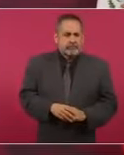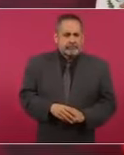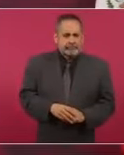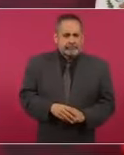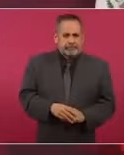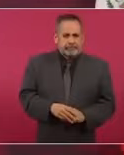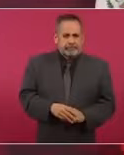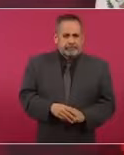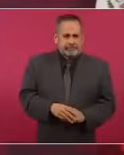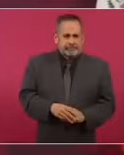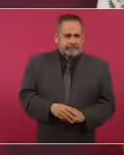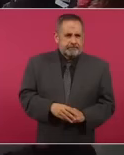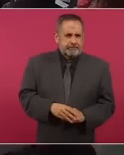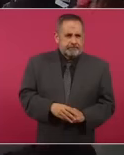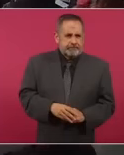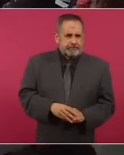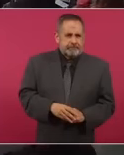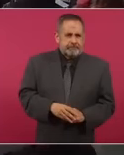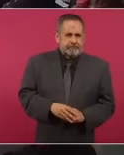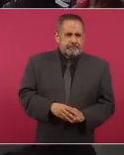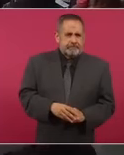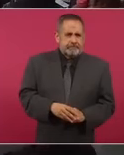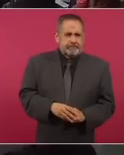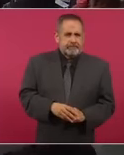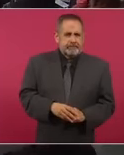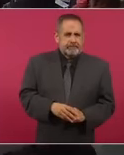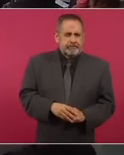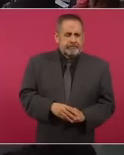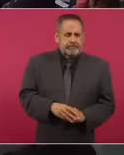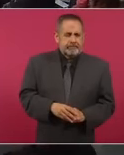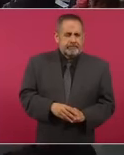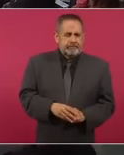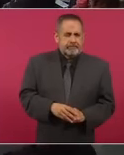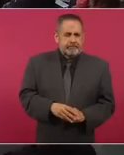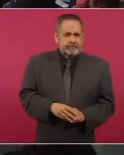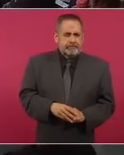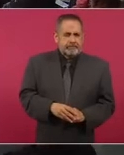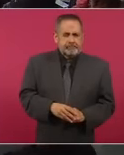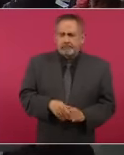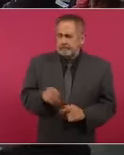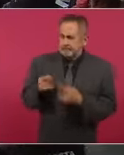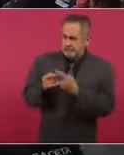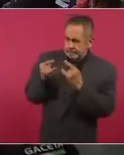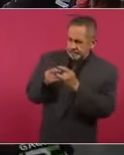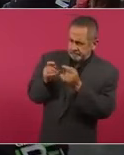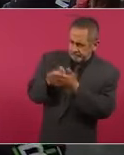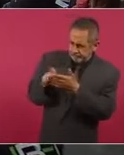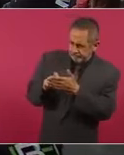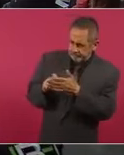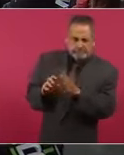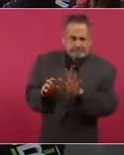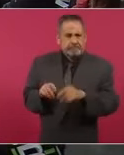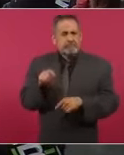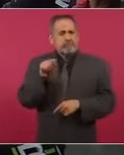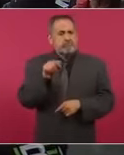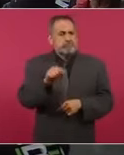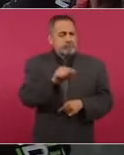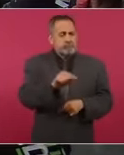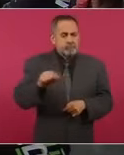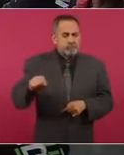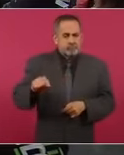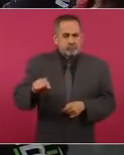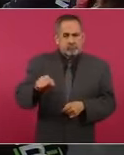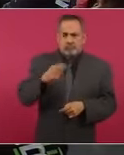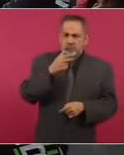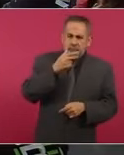Y en expresión de los historiadores eran hombres, y yo